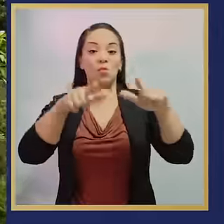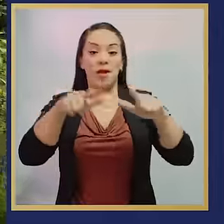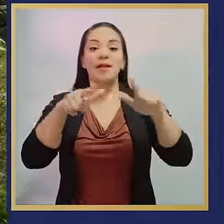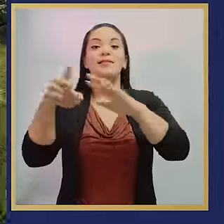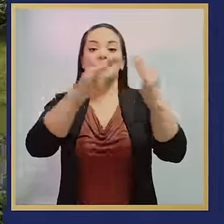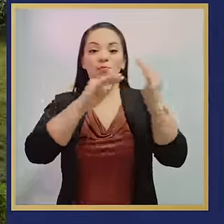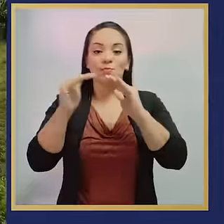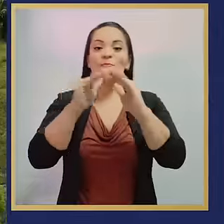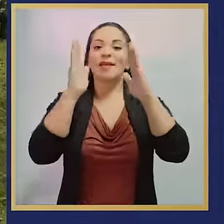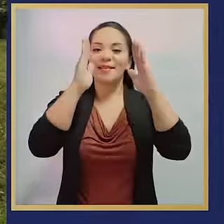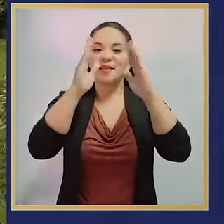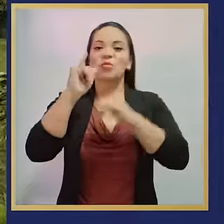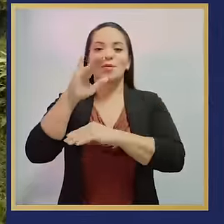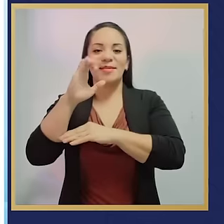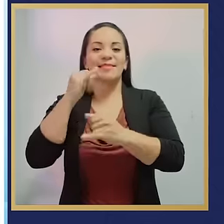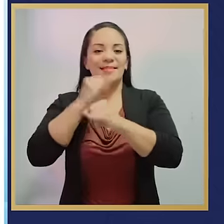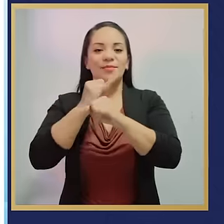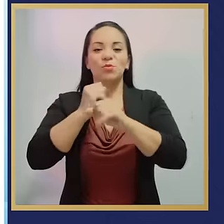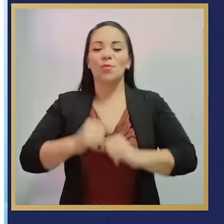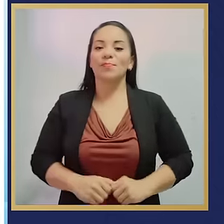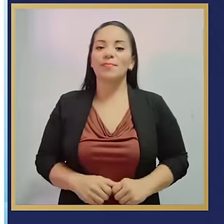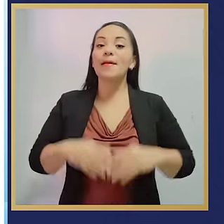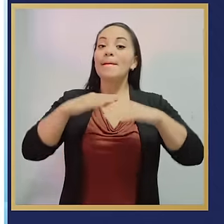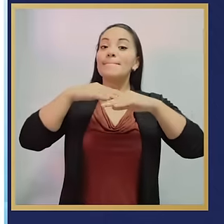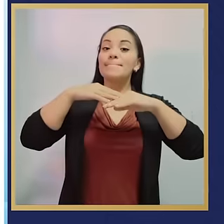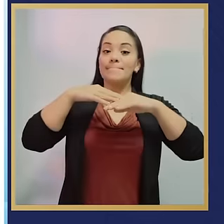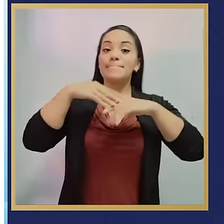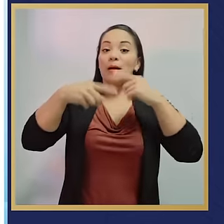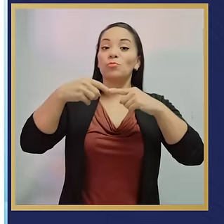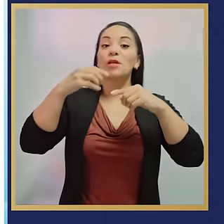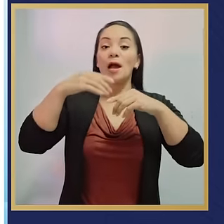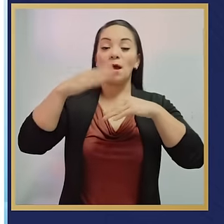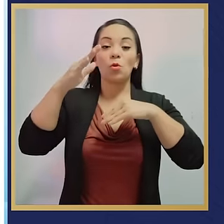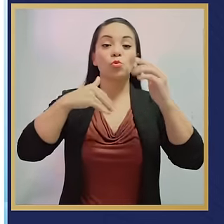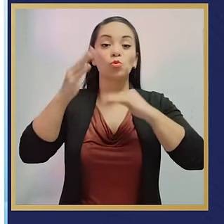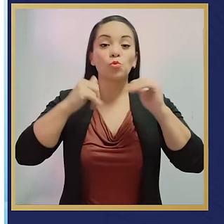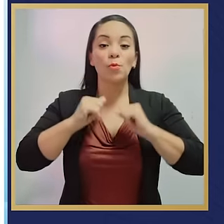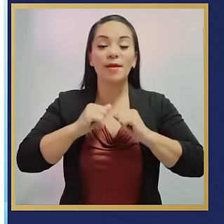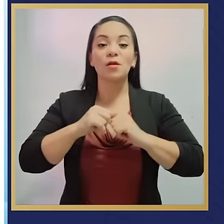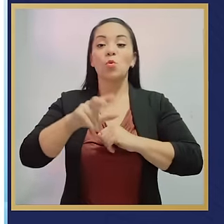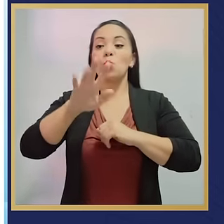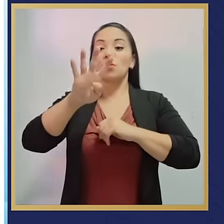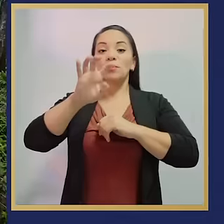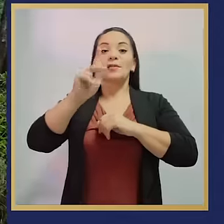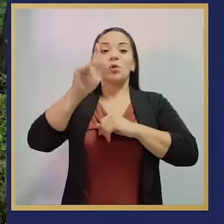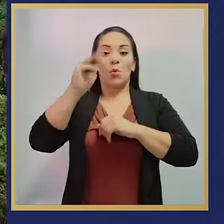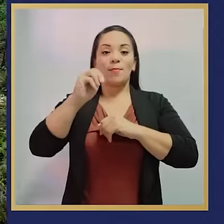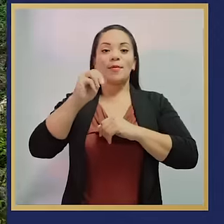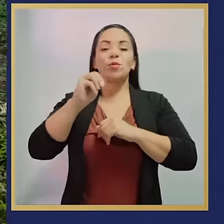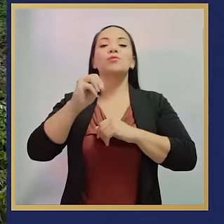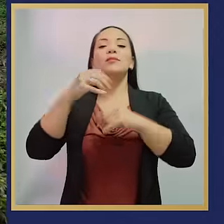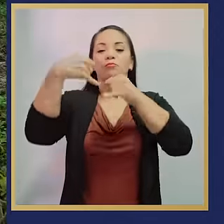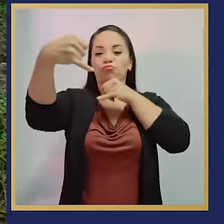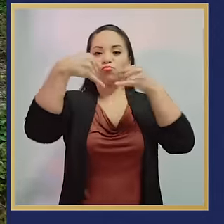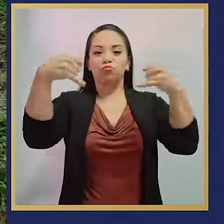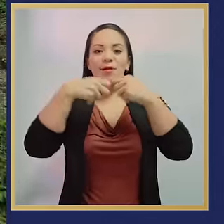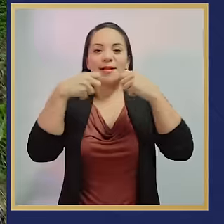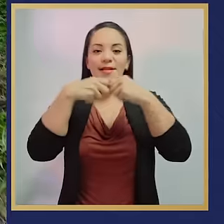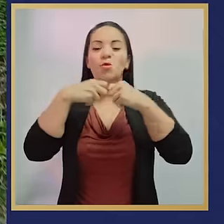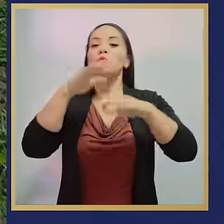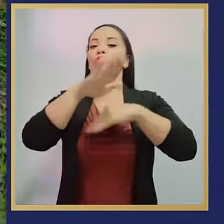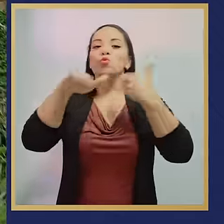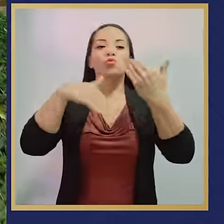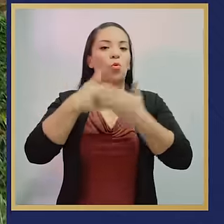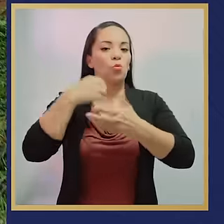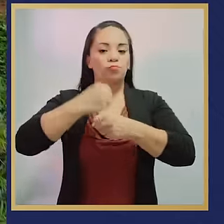atendidas por el ICE. Vamos a construir 400 kilómetros de tendido eléctrico y todas las obras necesarias